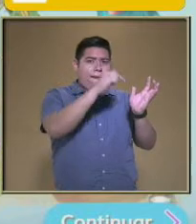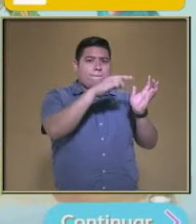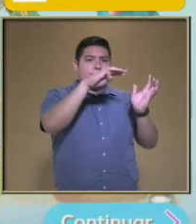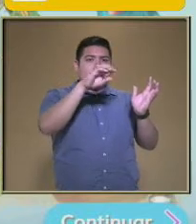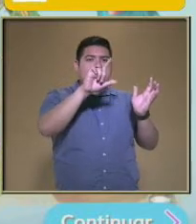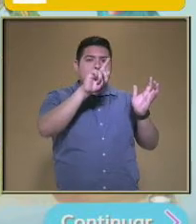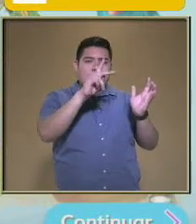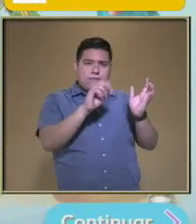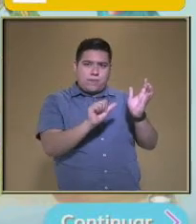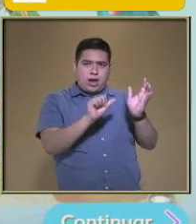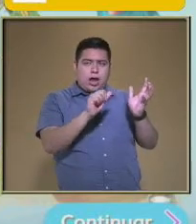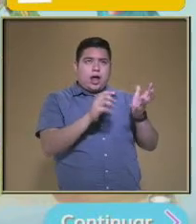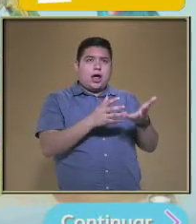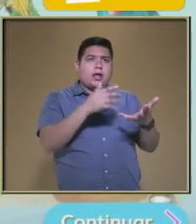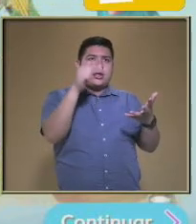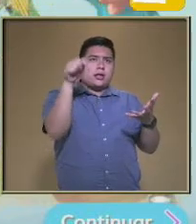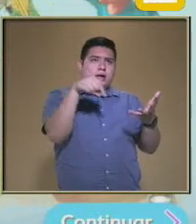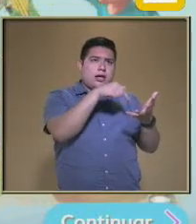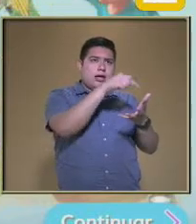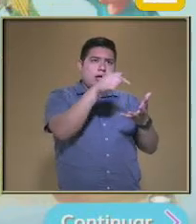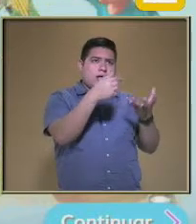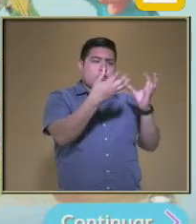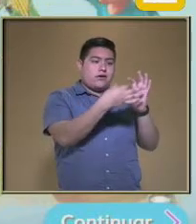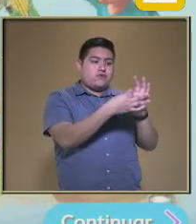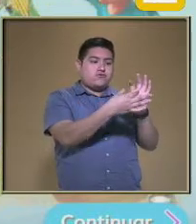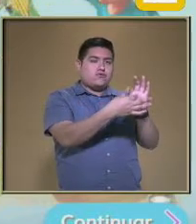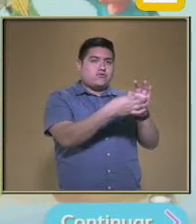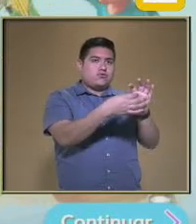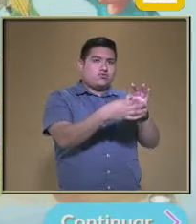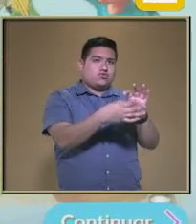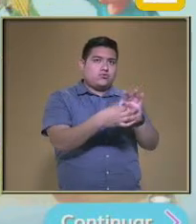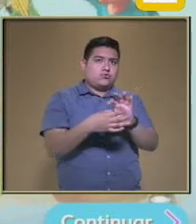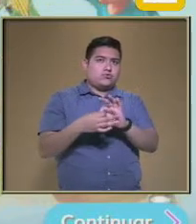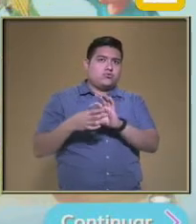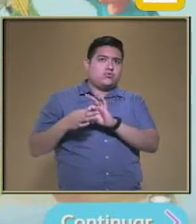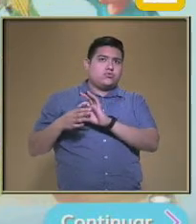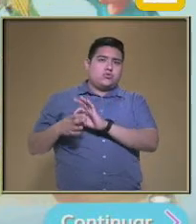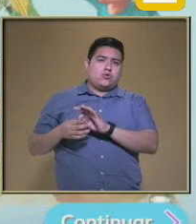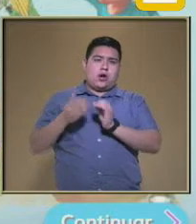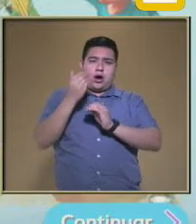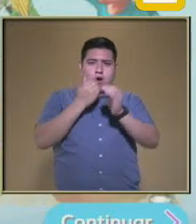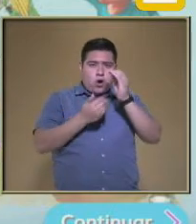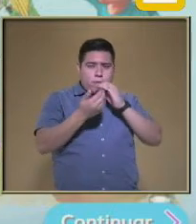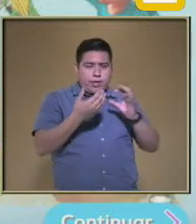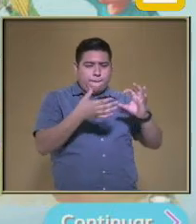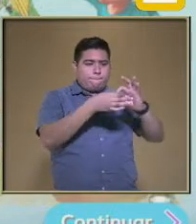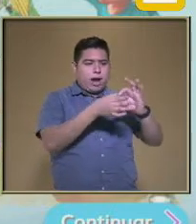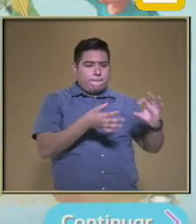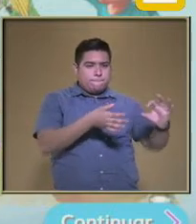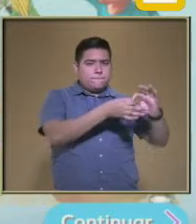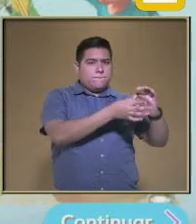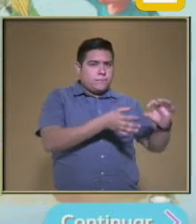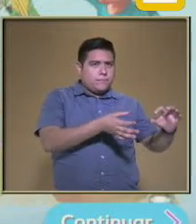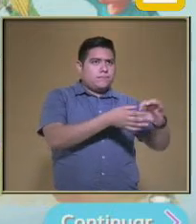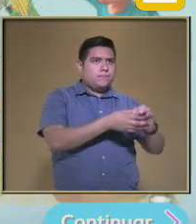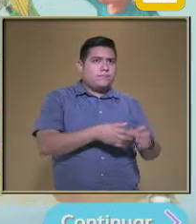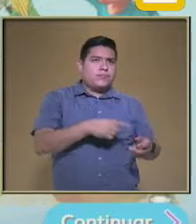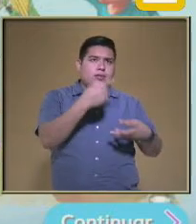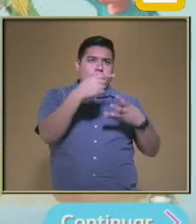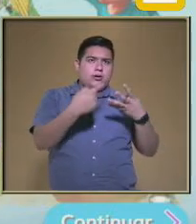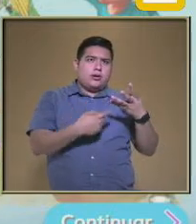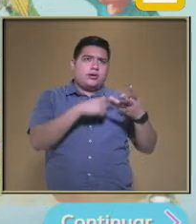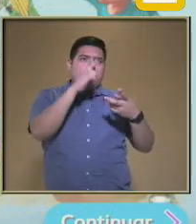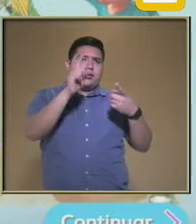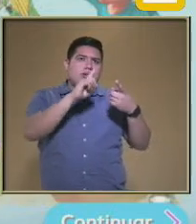Y ahí se forman Cadenas Y podemos nosotros Hacerlo En este interactivo Con las siguientes reglas En el